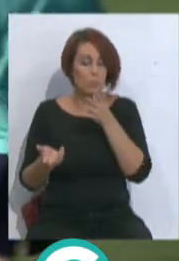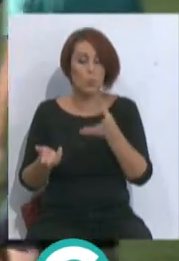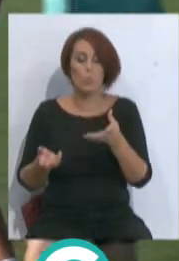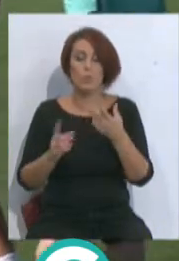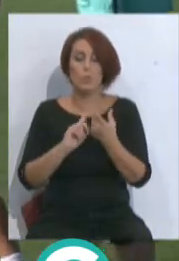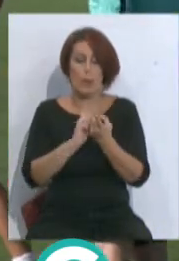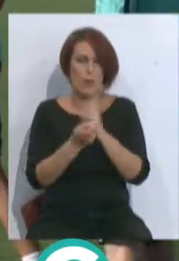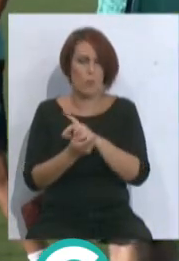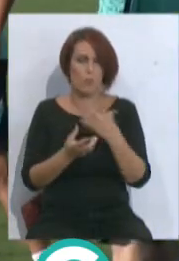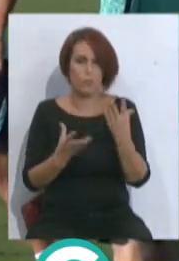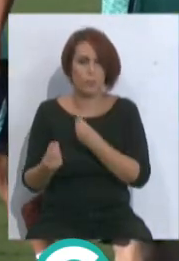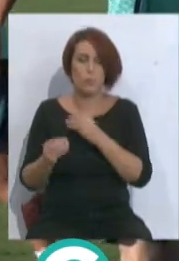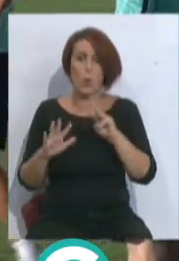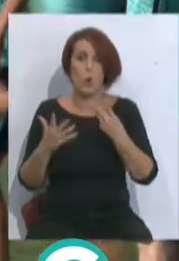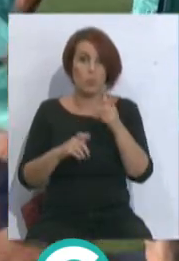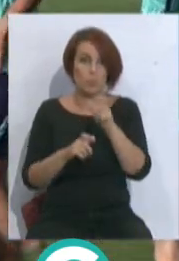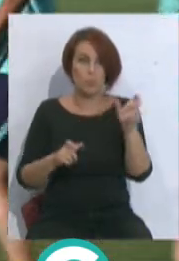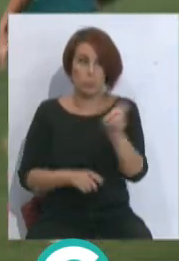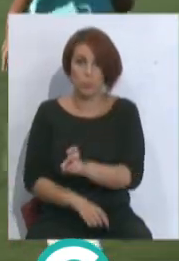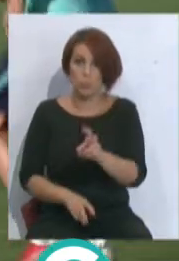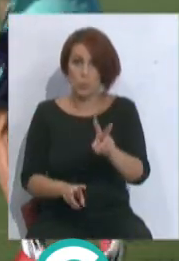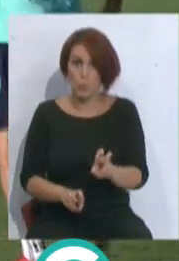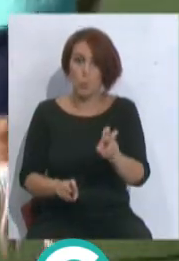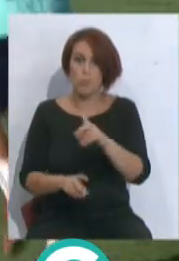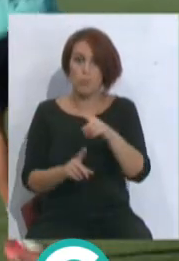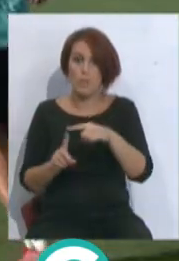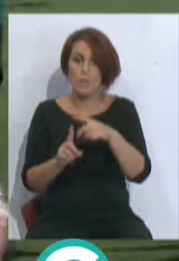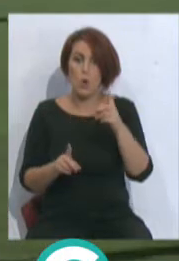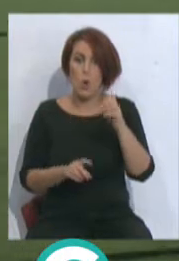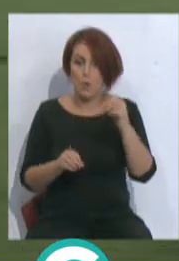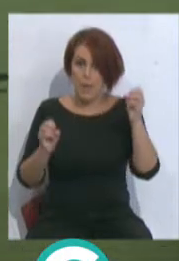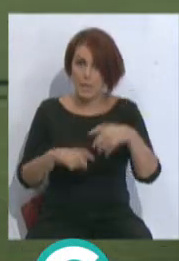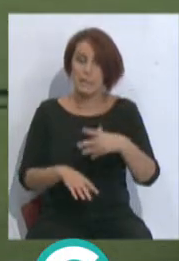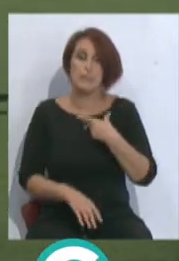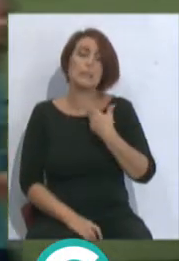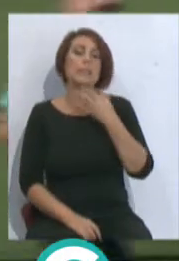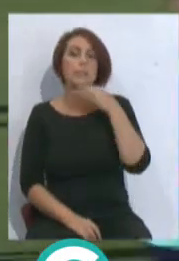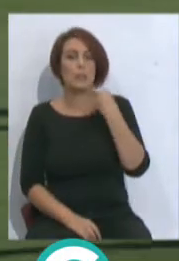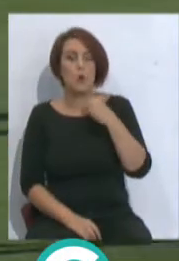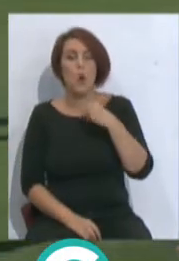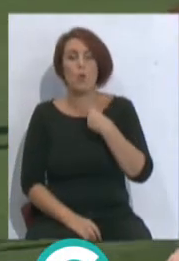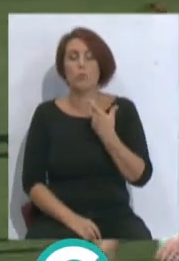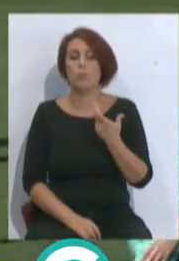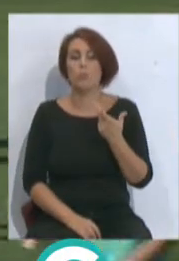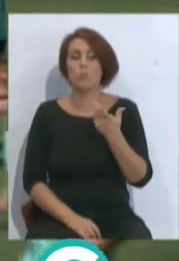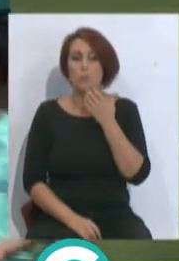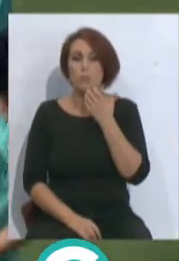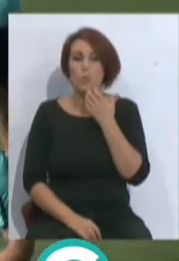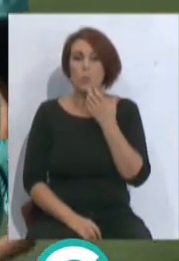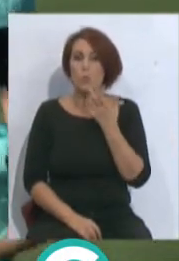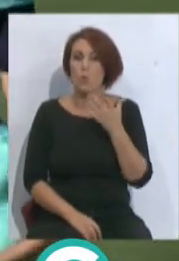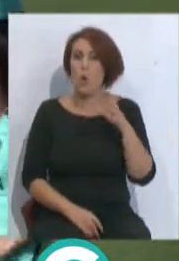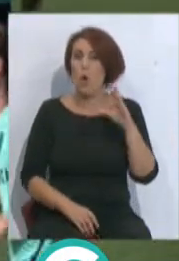muchísimos cambios, venido ocho fichajes, más Osmagi, más los chicos también, Martín... Osmagi,